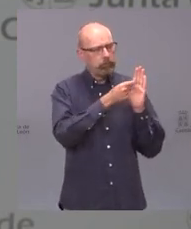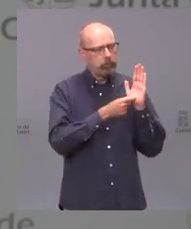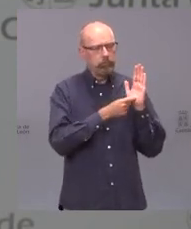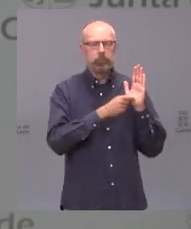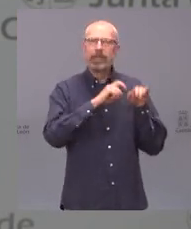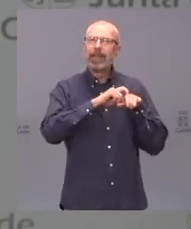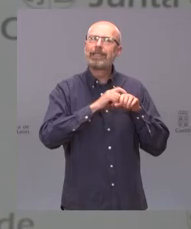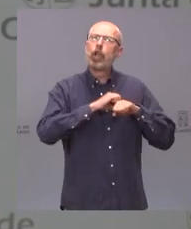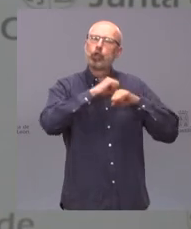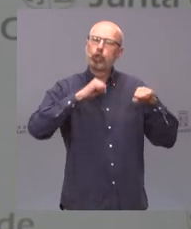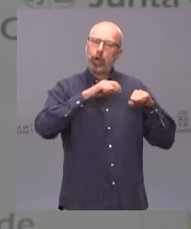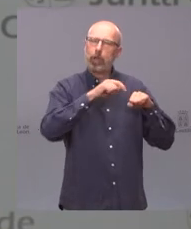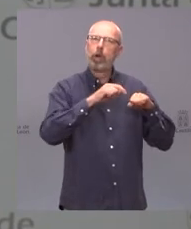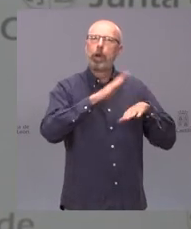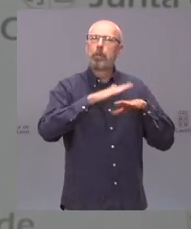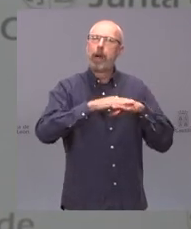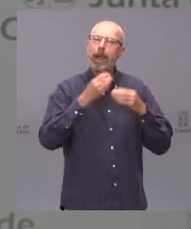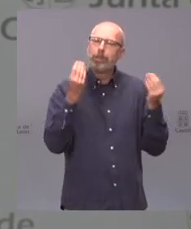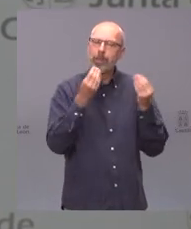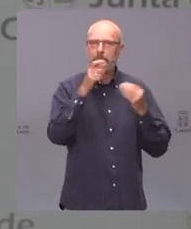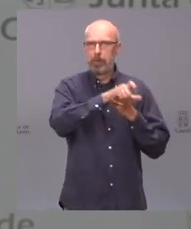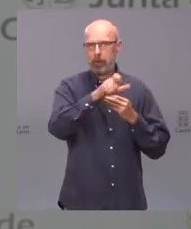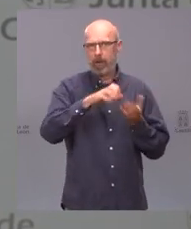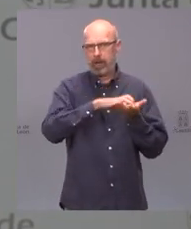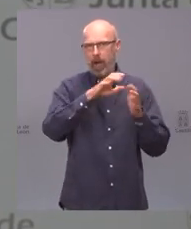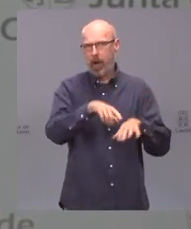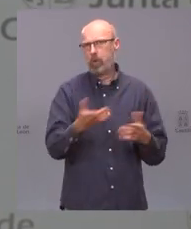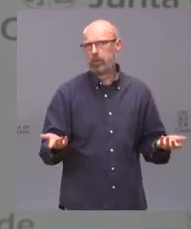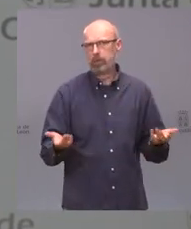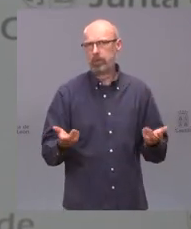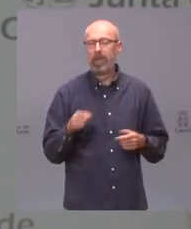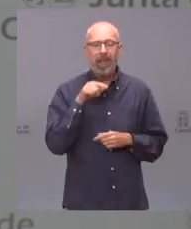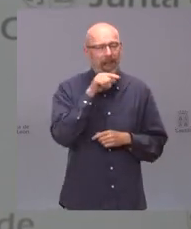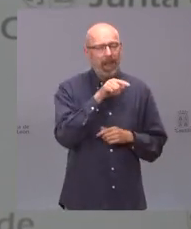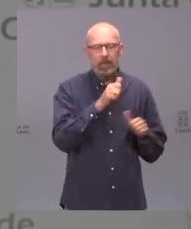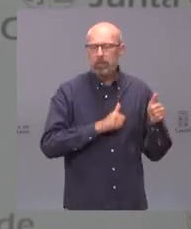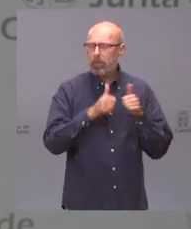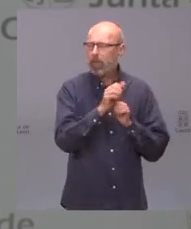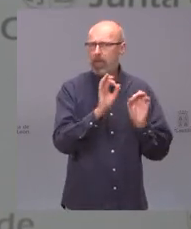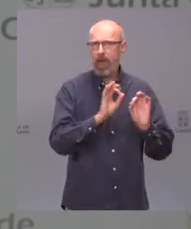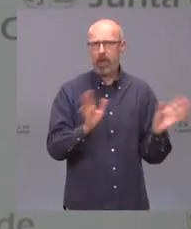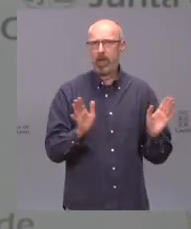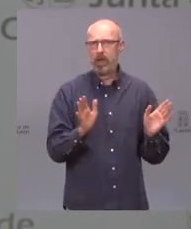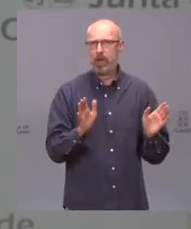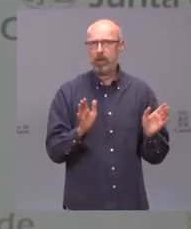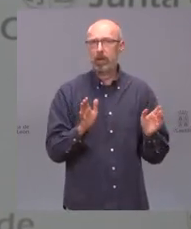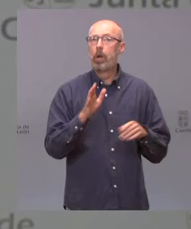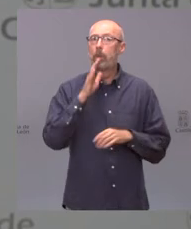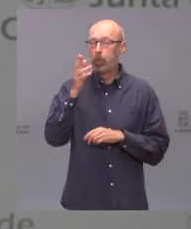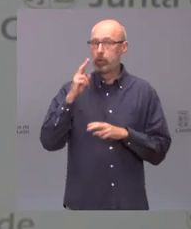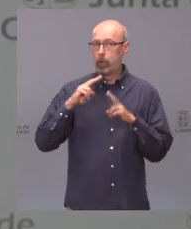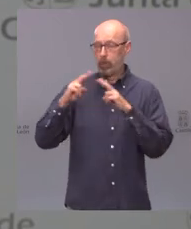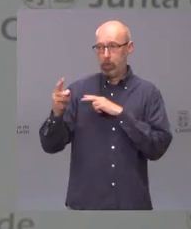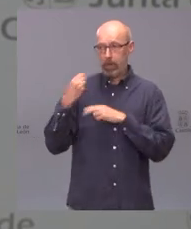legislatura porque es lo bueno para los ciudadanos de Castilla y León y esas deben ser las prioridades por eso respondiendo a su segunda pregunta